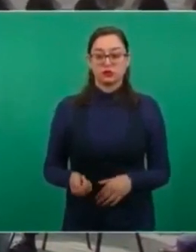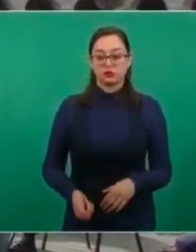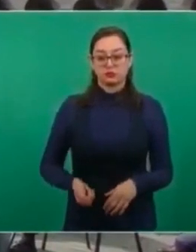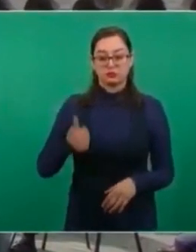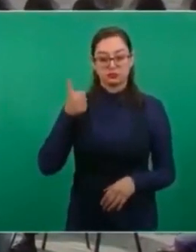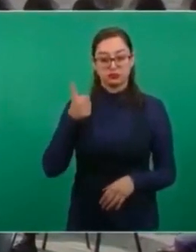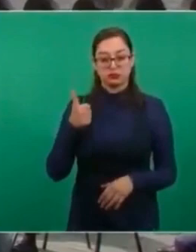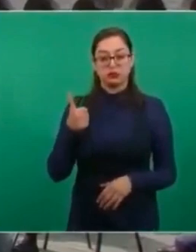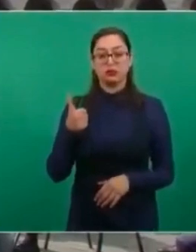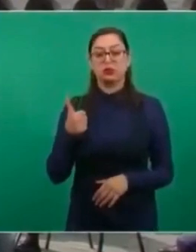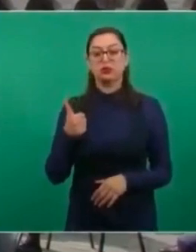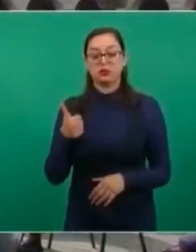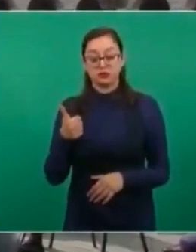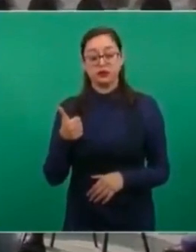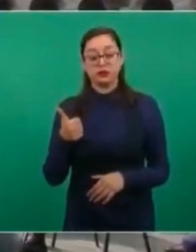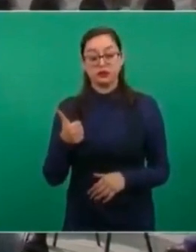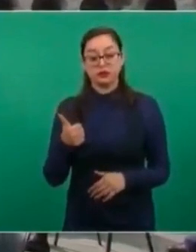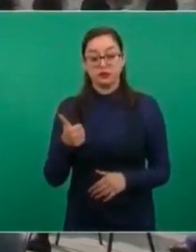Y esto